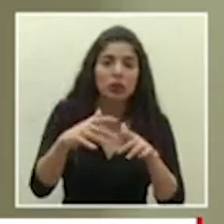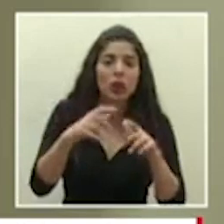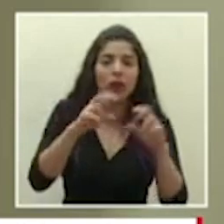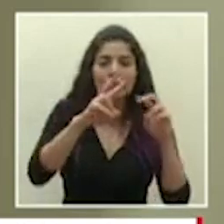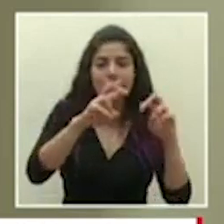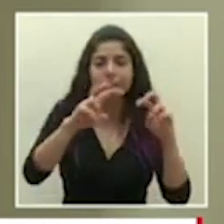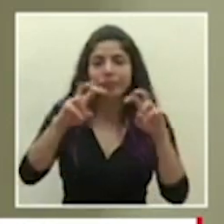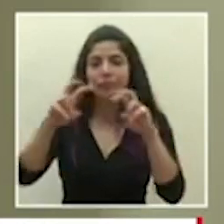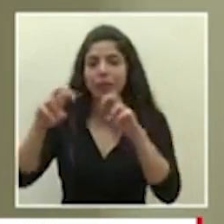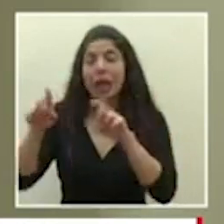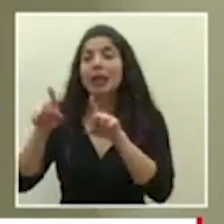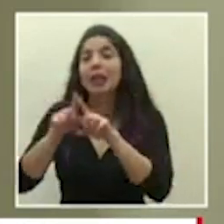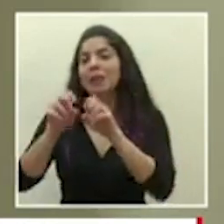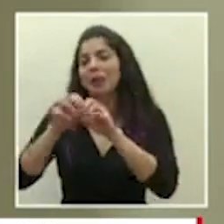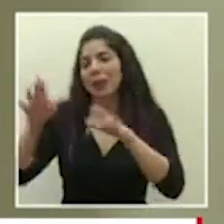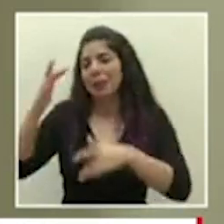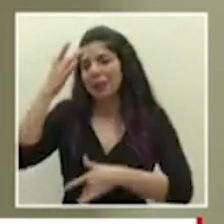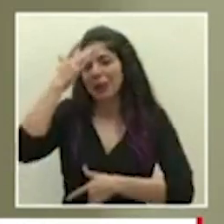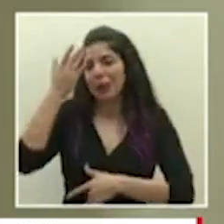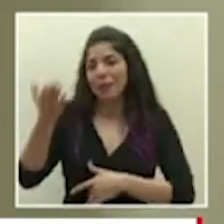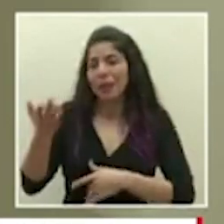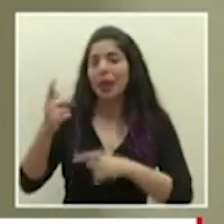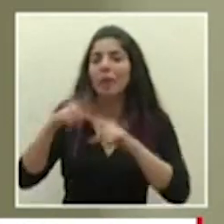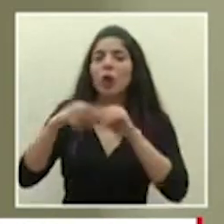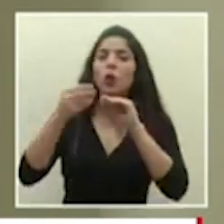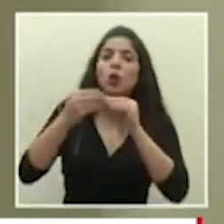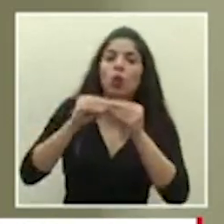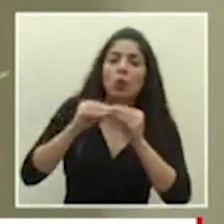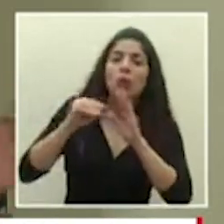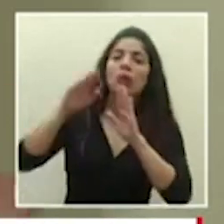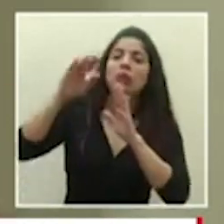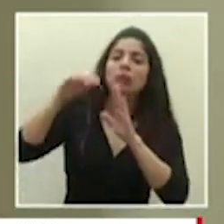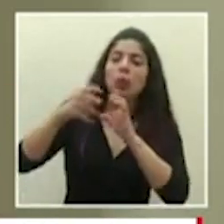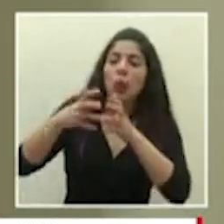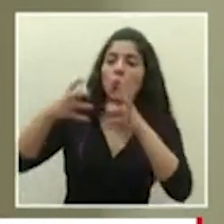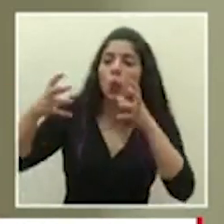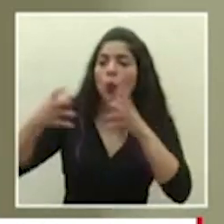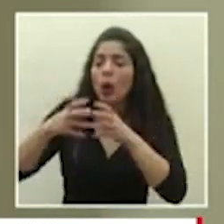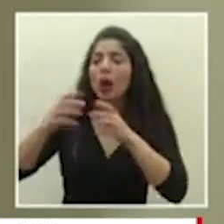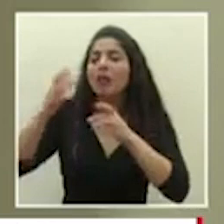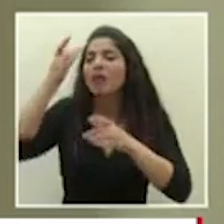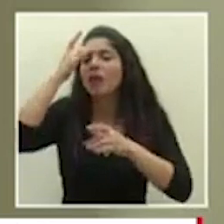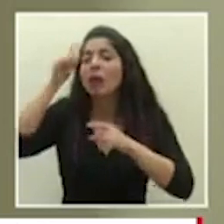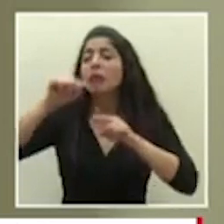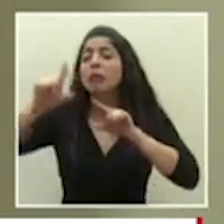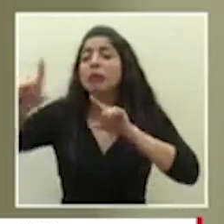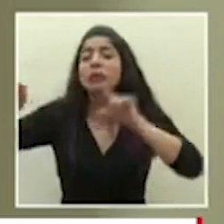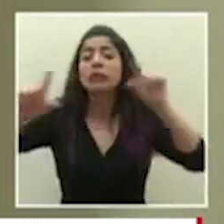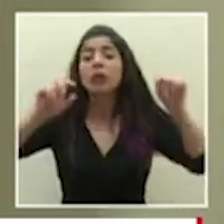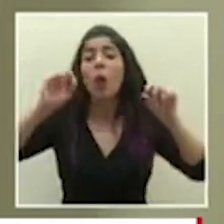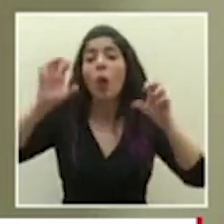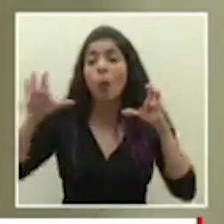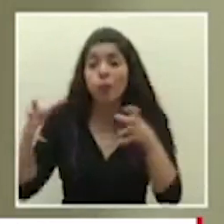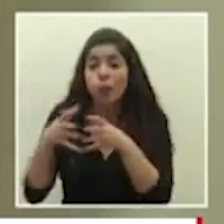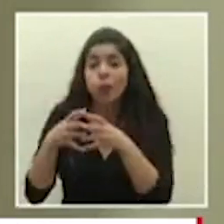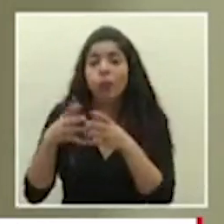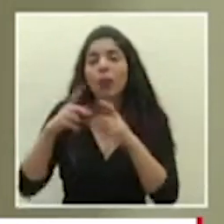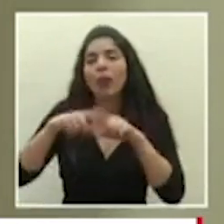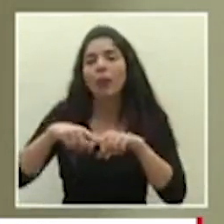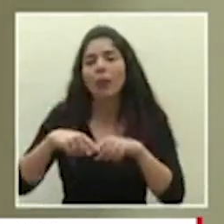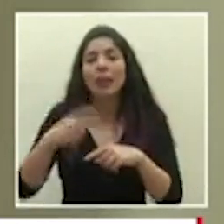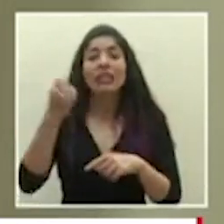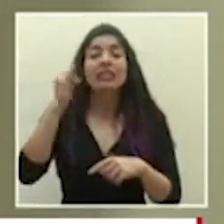el comportamiento epidemiológico que son las cifras las tendencias el aumento la dispersión de los casos si está o no asociado a clúster si